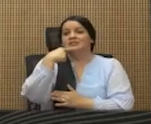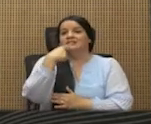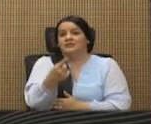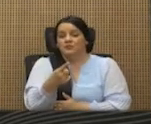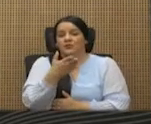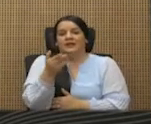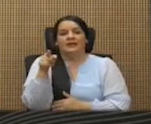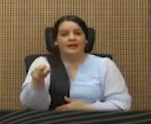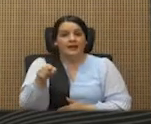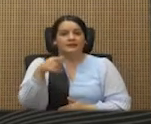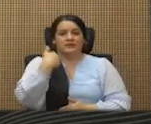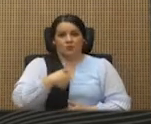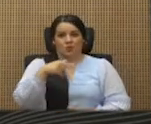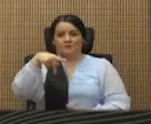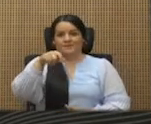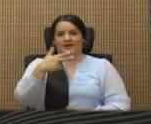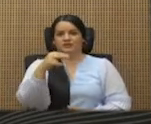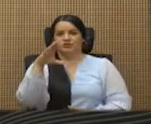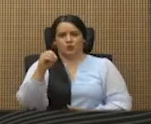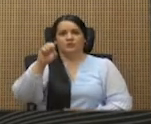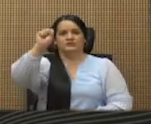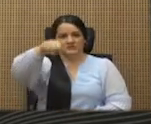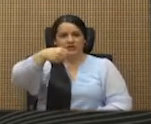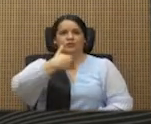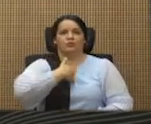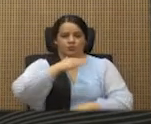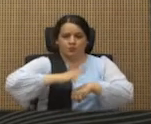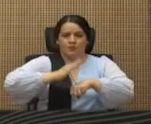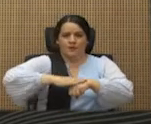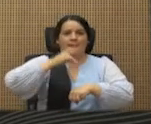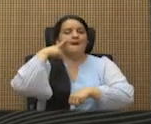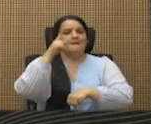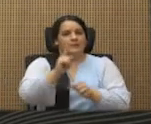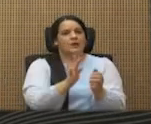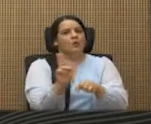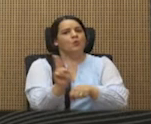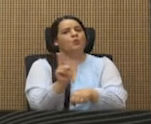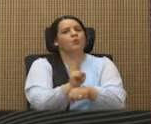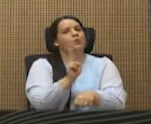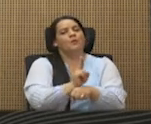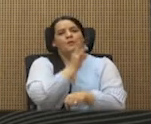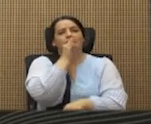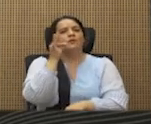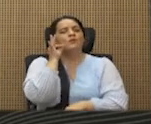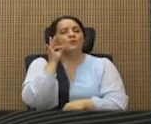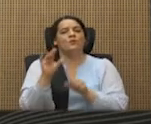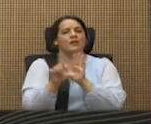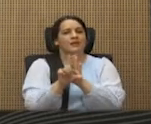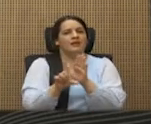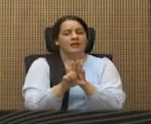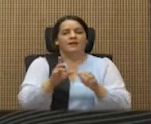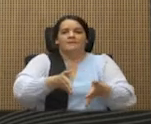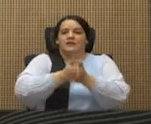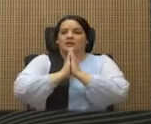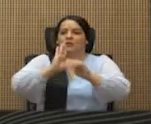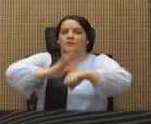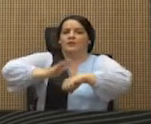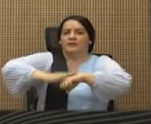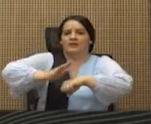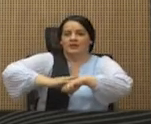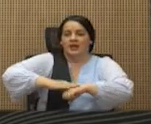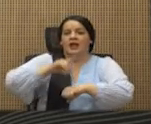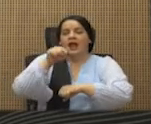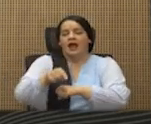el señor Pacheco obtuvo los permisos para explotar su finca de manera legal, pidiendo los permisos correspondientes al regente